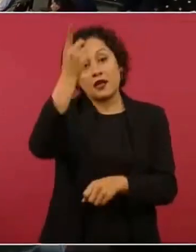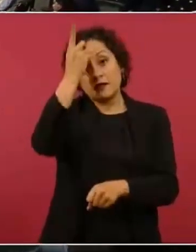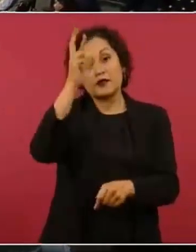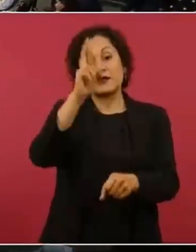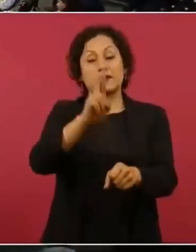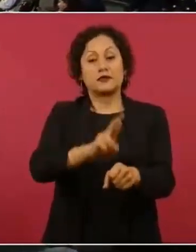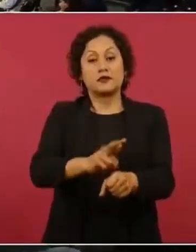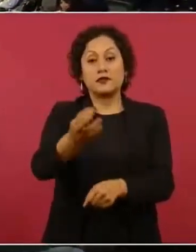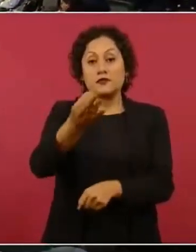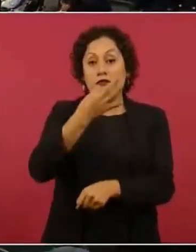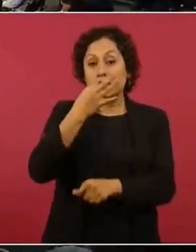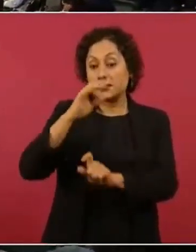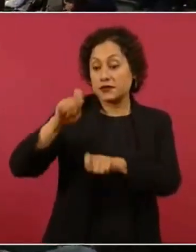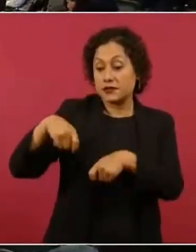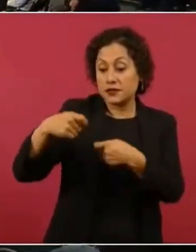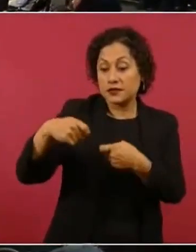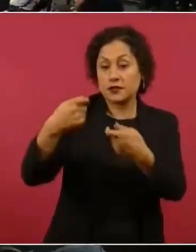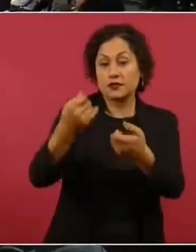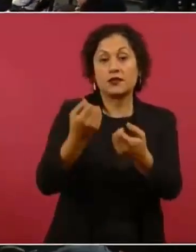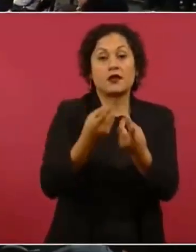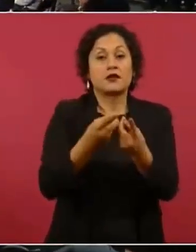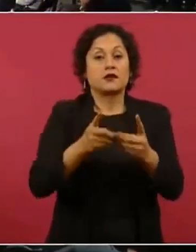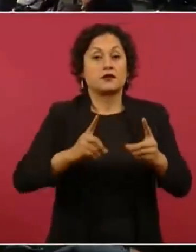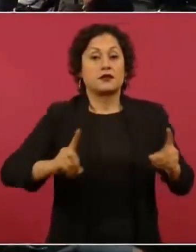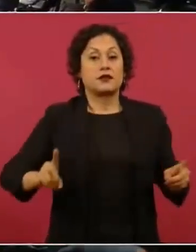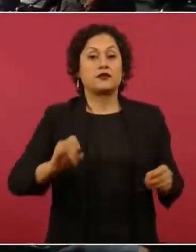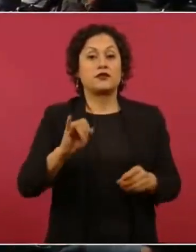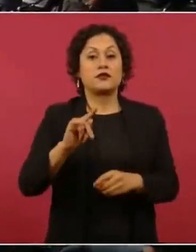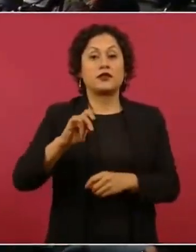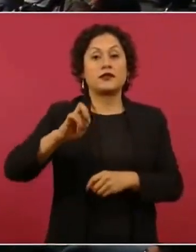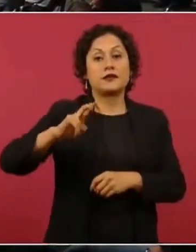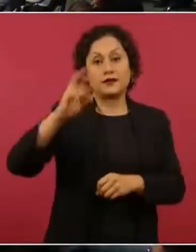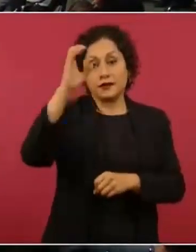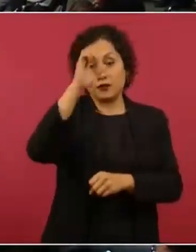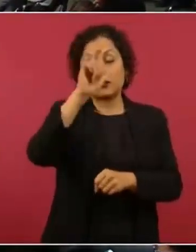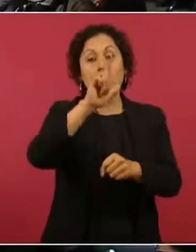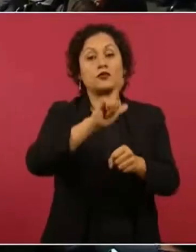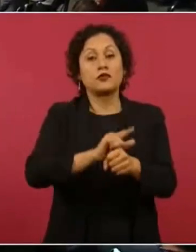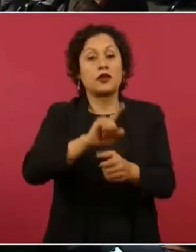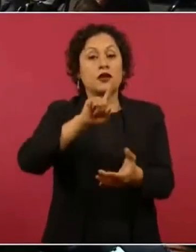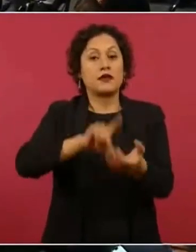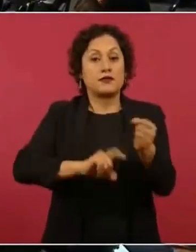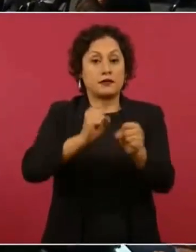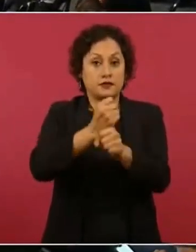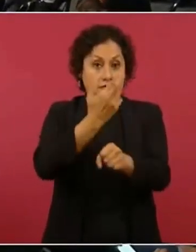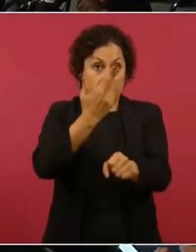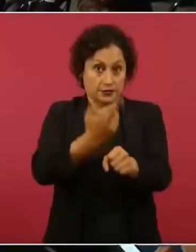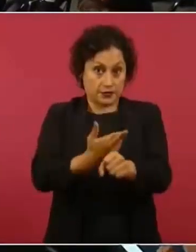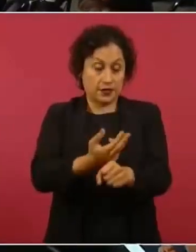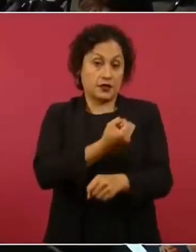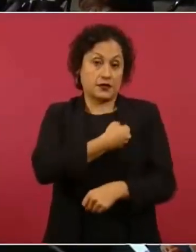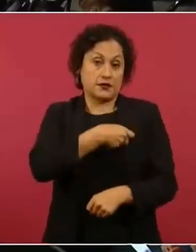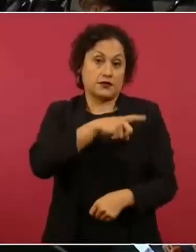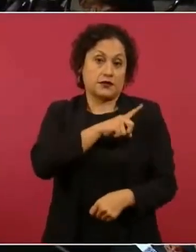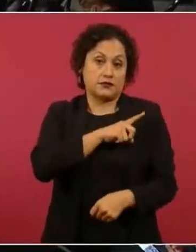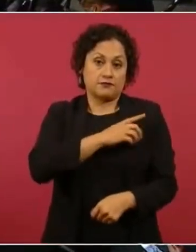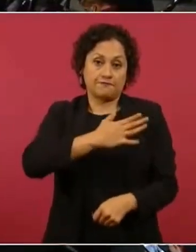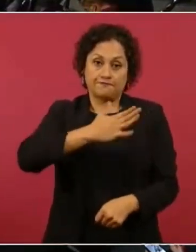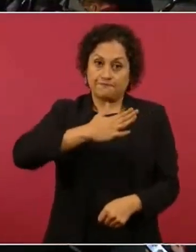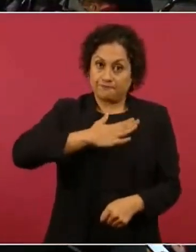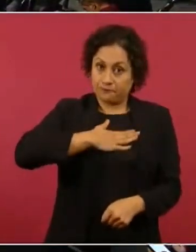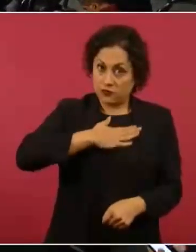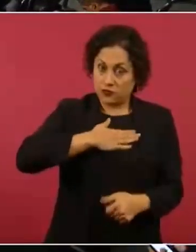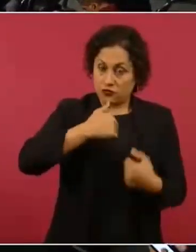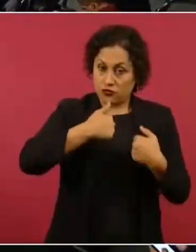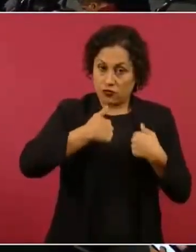Tradicional y Desarrollo Intercultural de la Secretaría de Salud. Yo una servidora en varias ocasiones aquí en